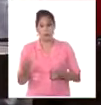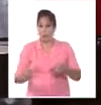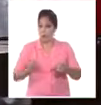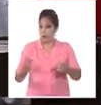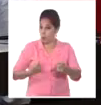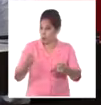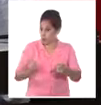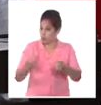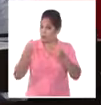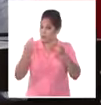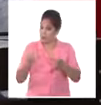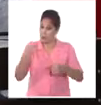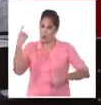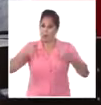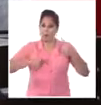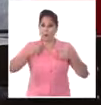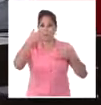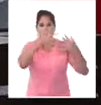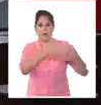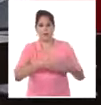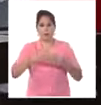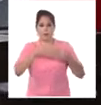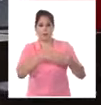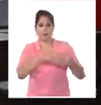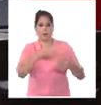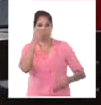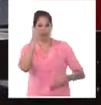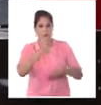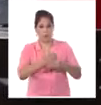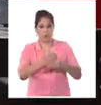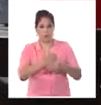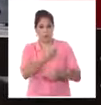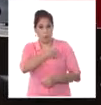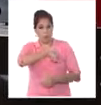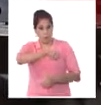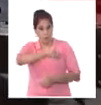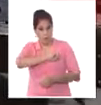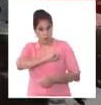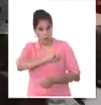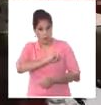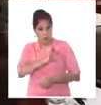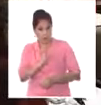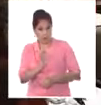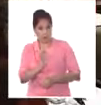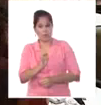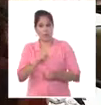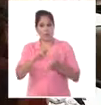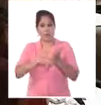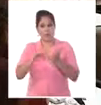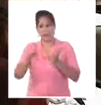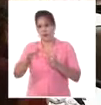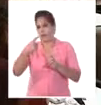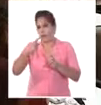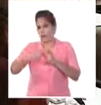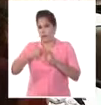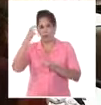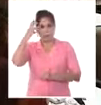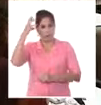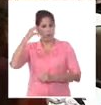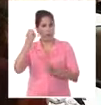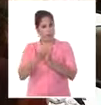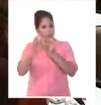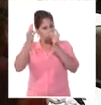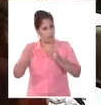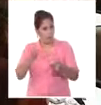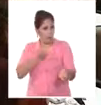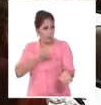lucha contra el bloqueo. En nombre de nuestro pueblo partido y gobierno les ratifico la